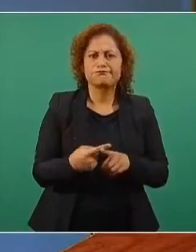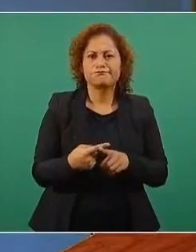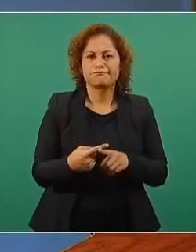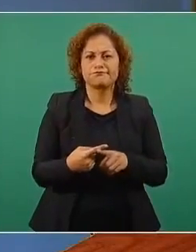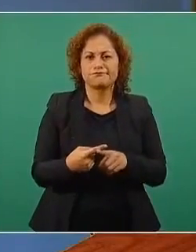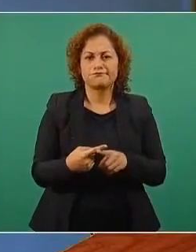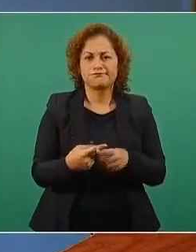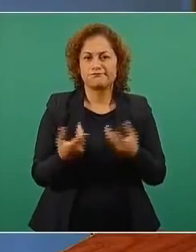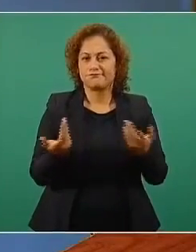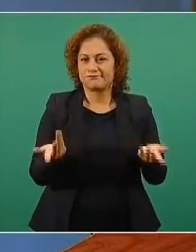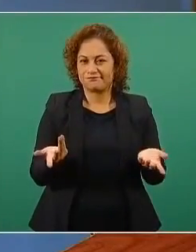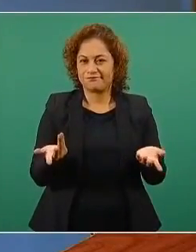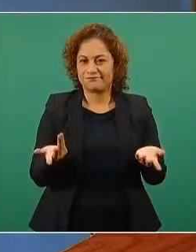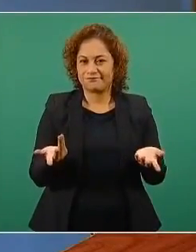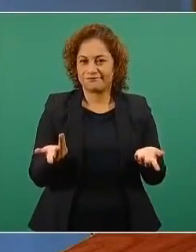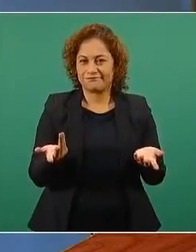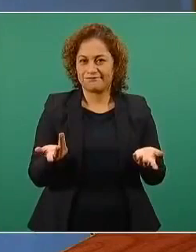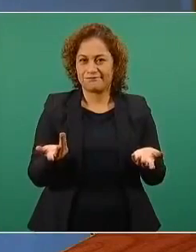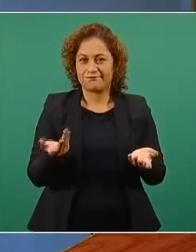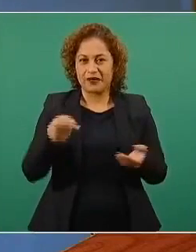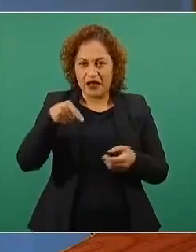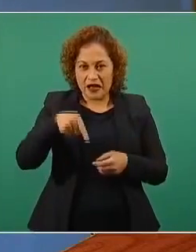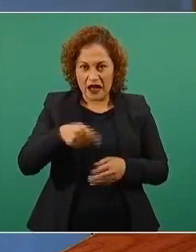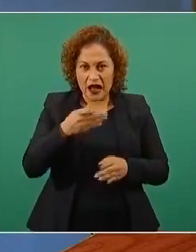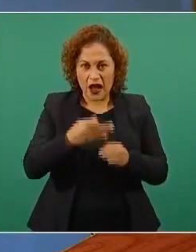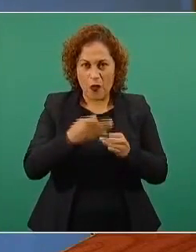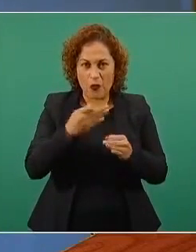hay igualdad.